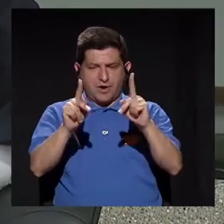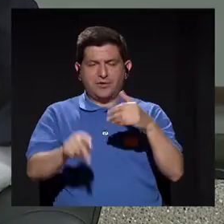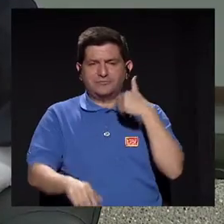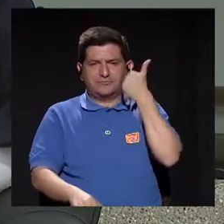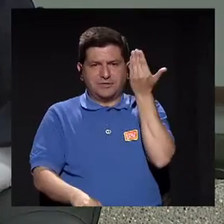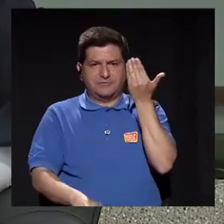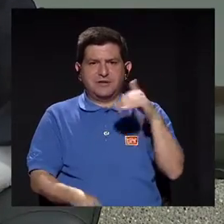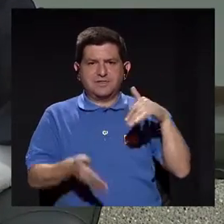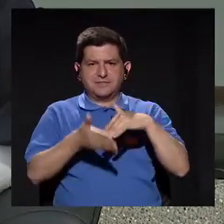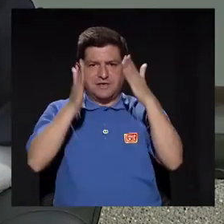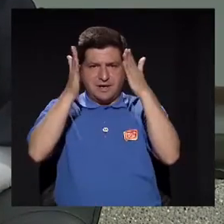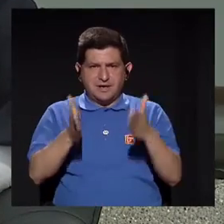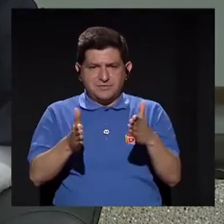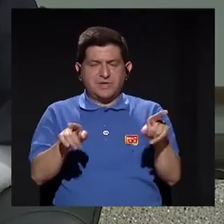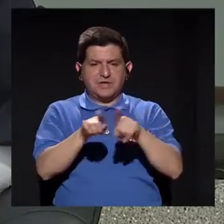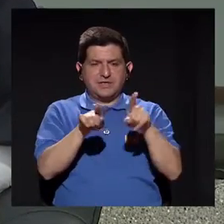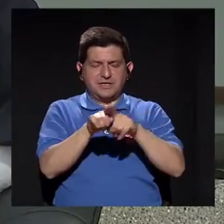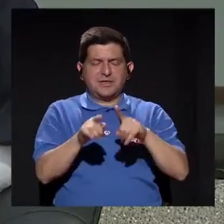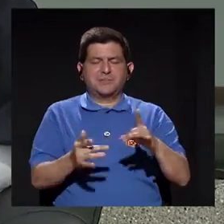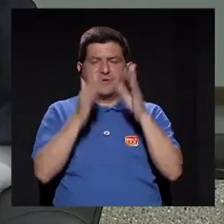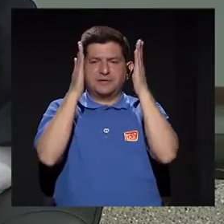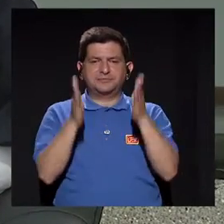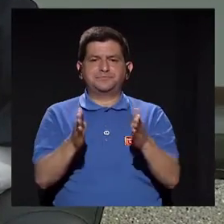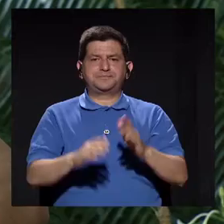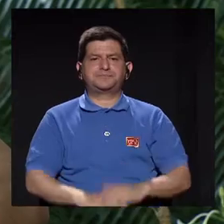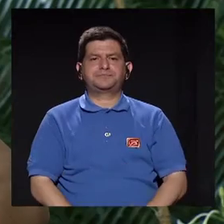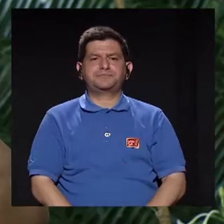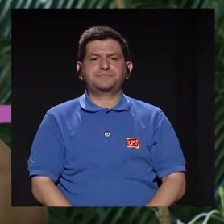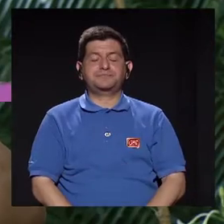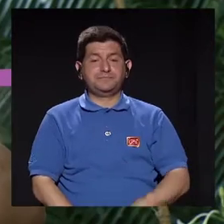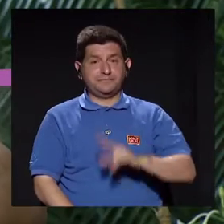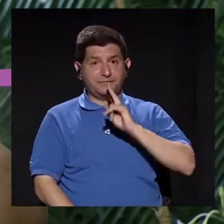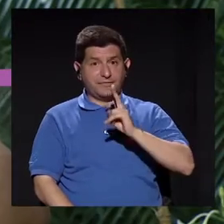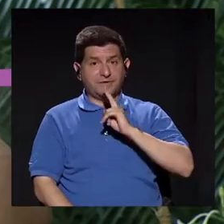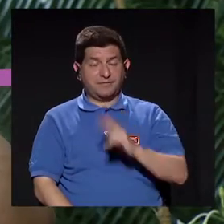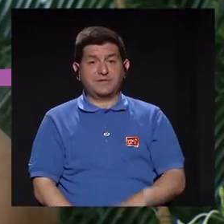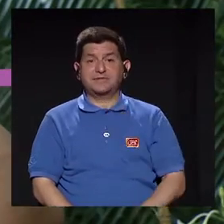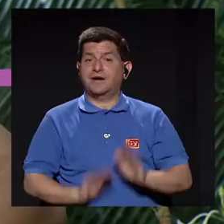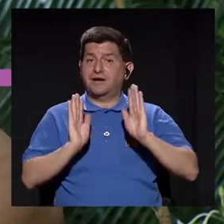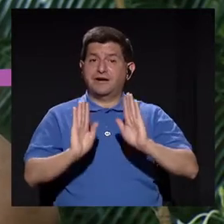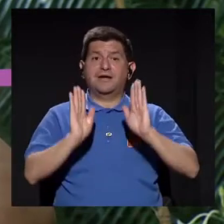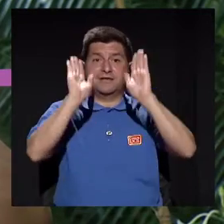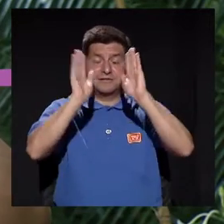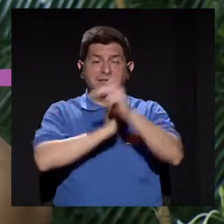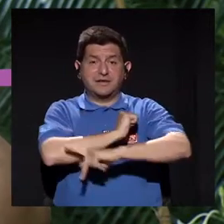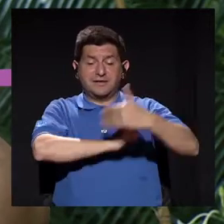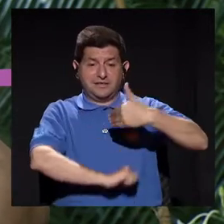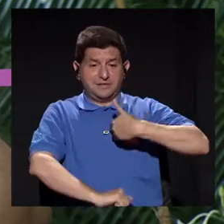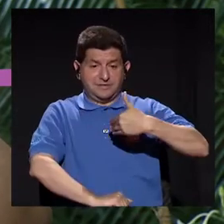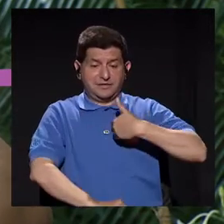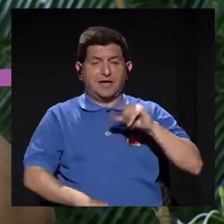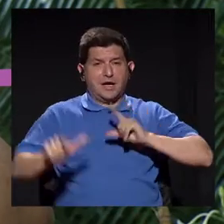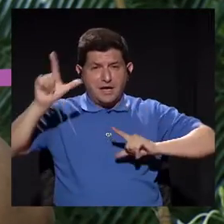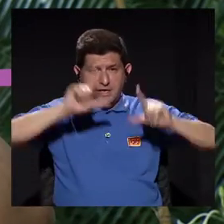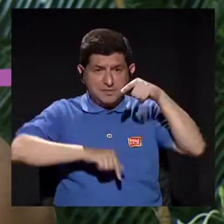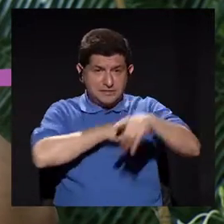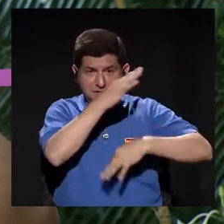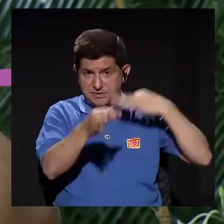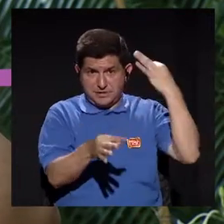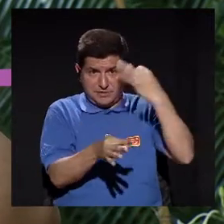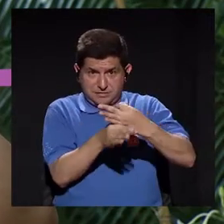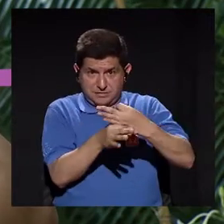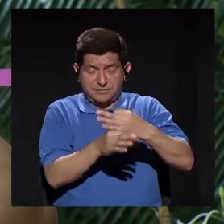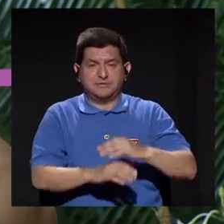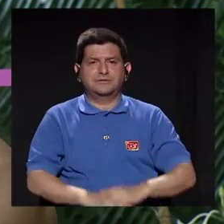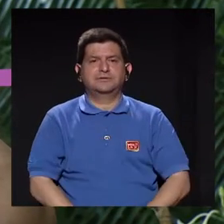da esa facilidad a nuestros residentes y a nuestros especialistas. Bueno, definitivamente que es una maravilla que ya el país pueda contar con un laboratorio de este